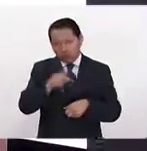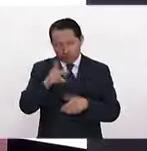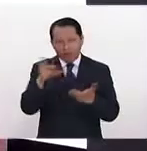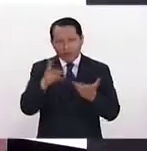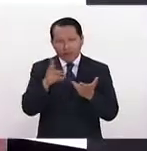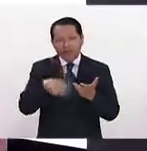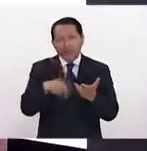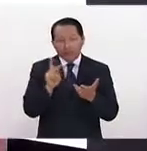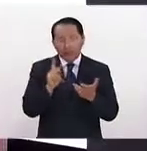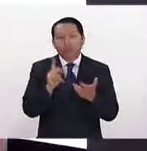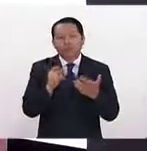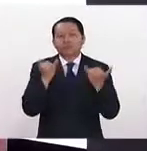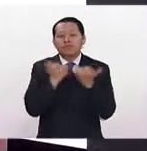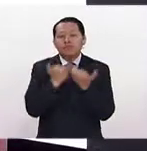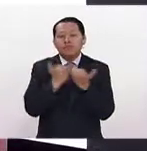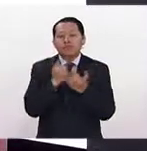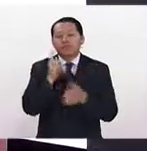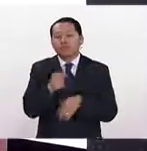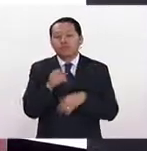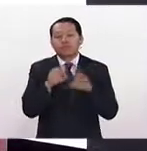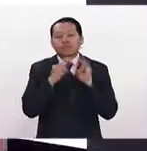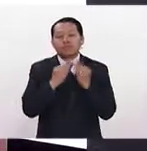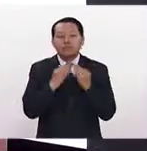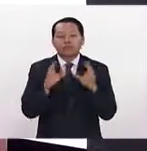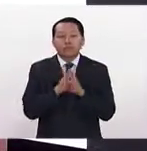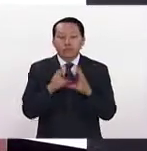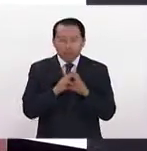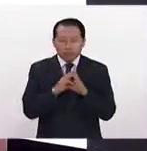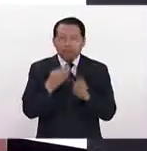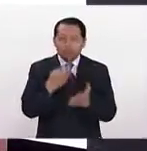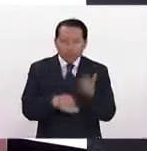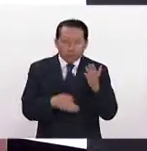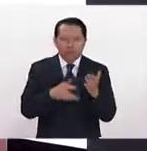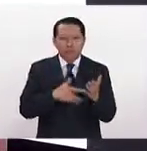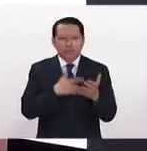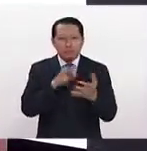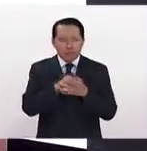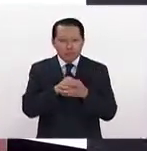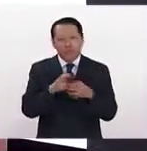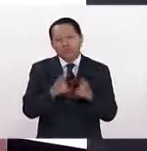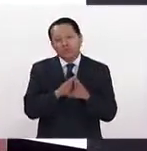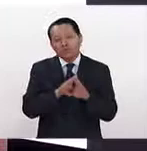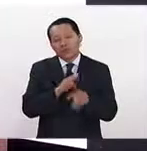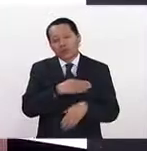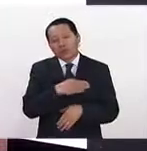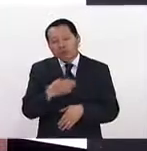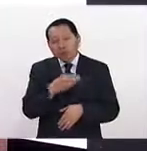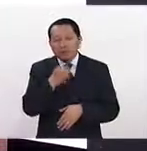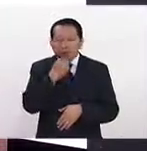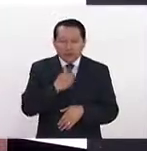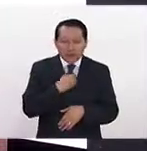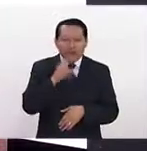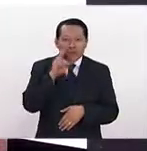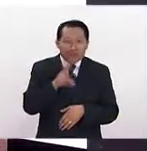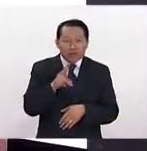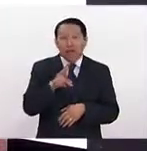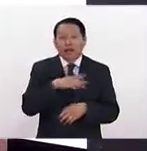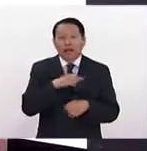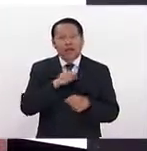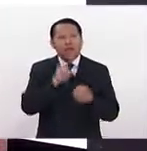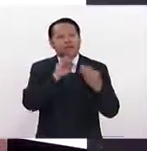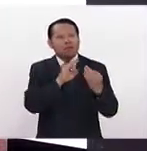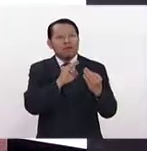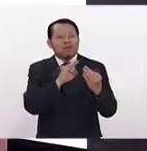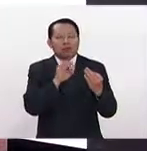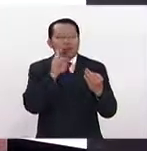¿no? Pero al final es una forma en donde te dejas de involucrar, de, bueno, pues sí, ni modo, y estás viendo asaltándole al frente